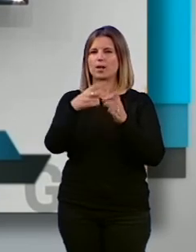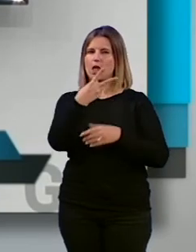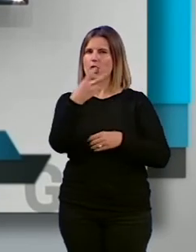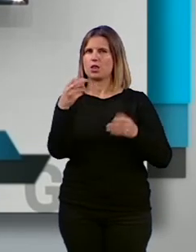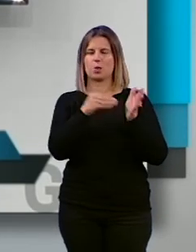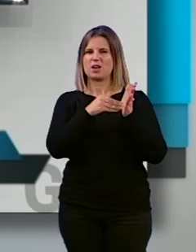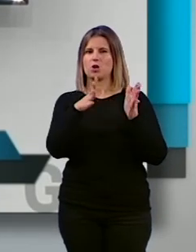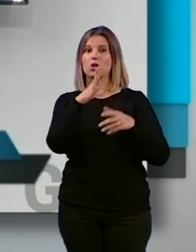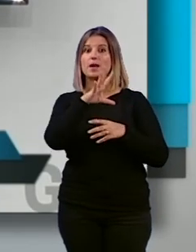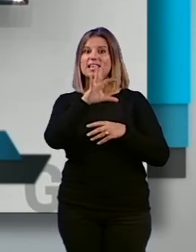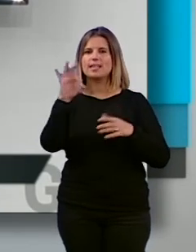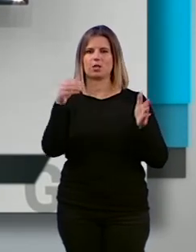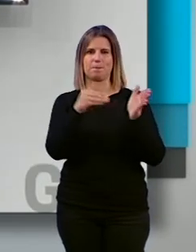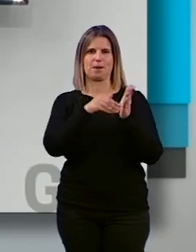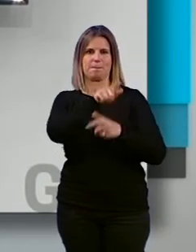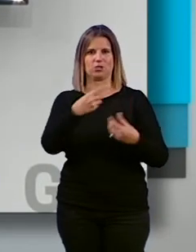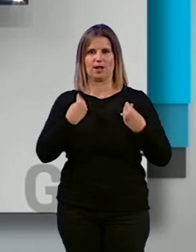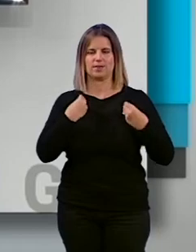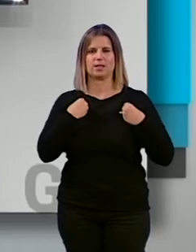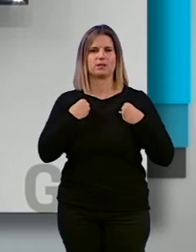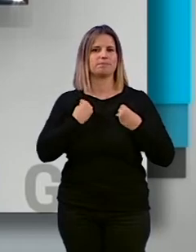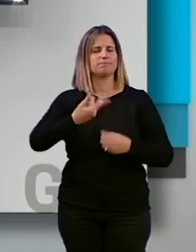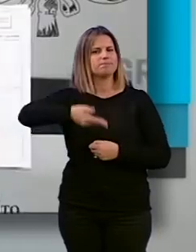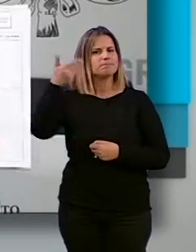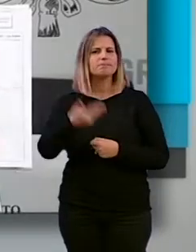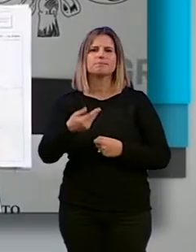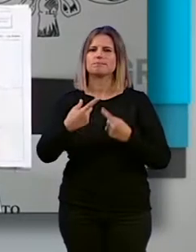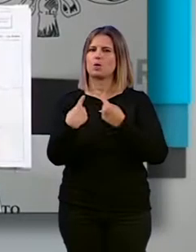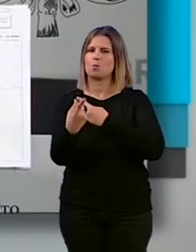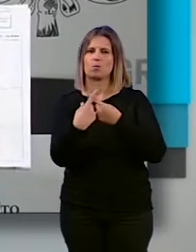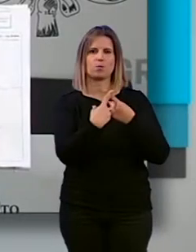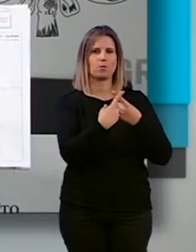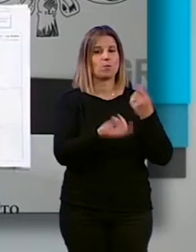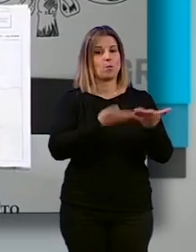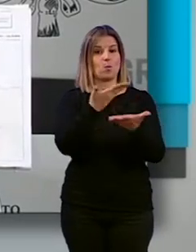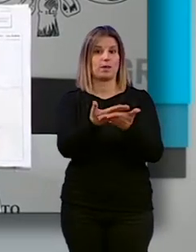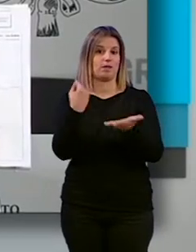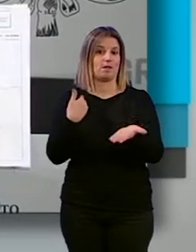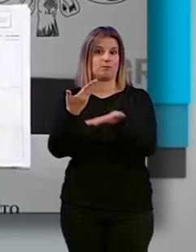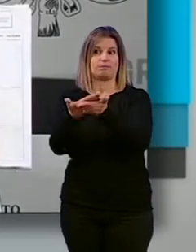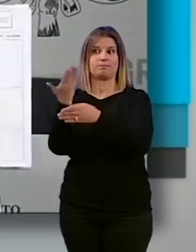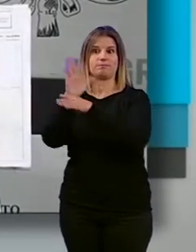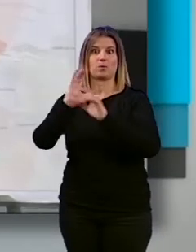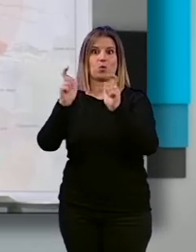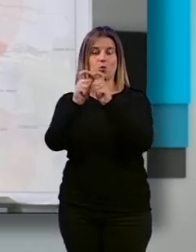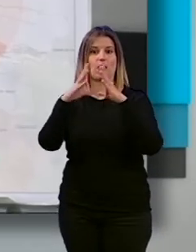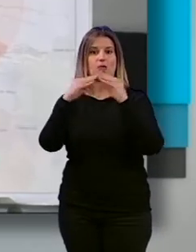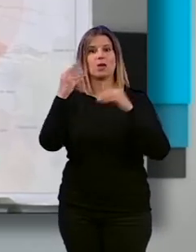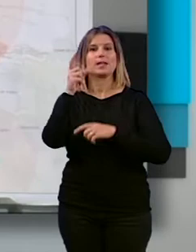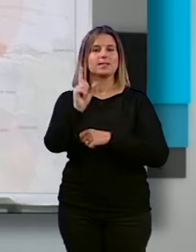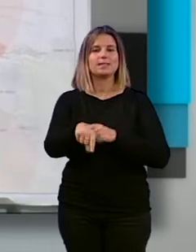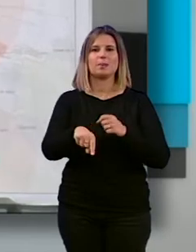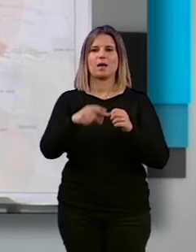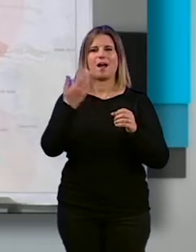estamos hablando de quinientos mil habitantes y es fundamental la movilidad. La propuesta que ya está sobre la mesa de la Junta eliminaría también los